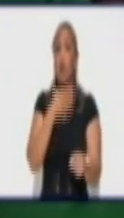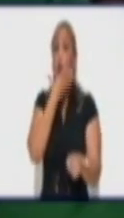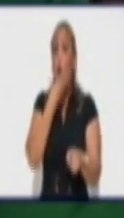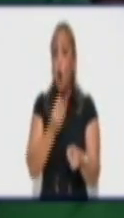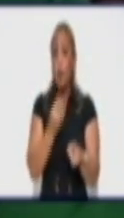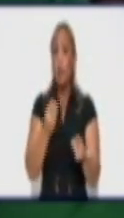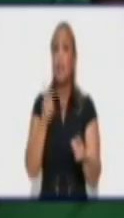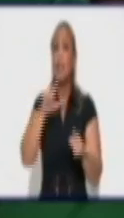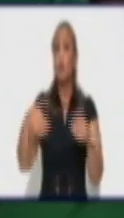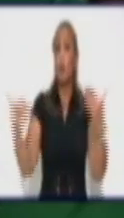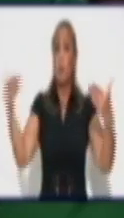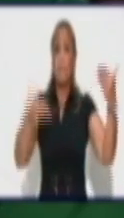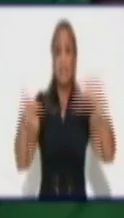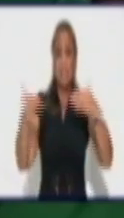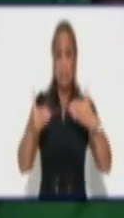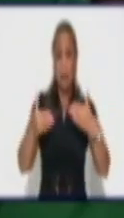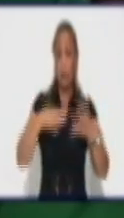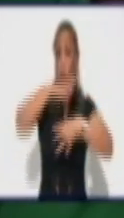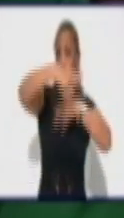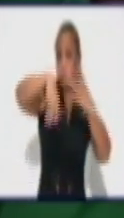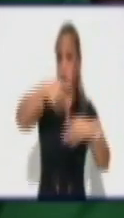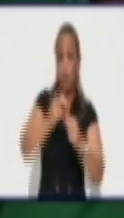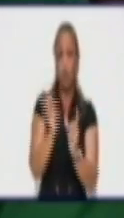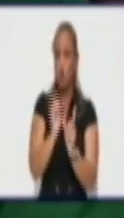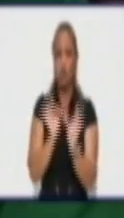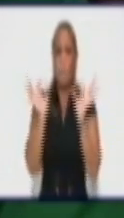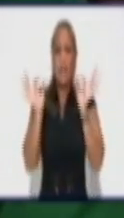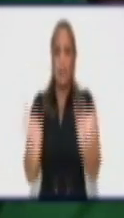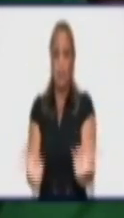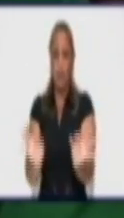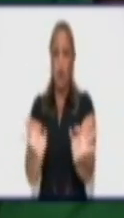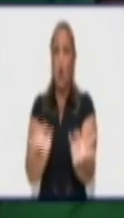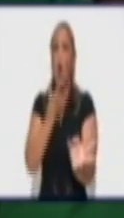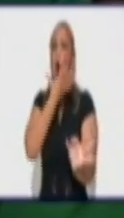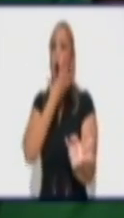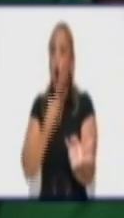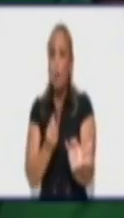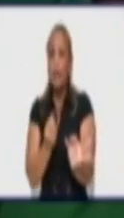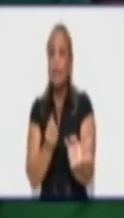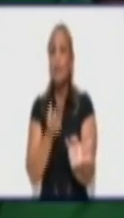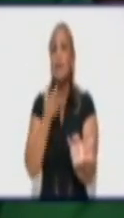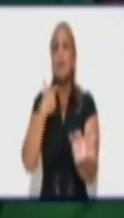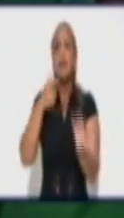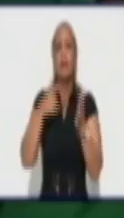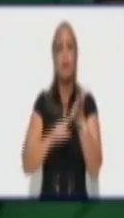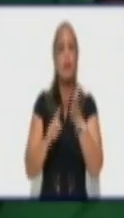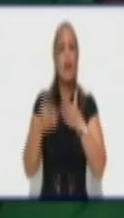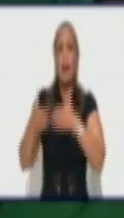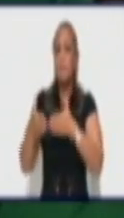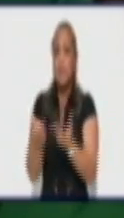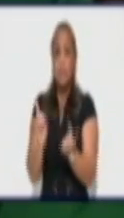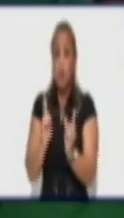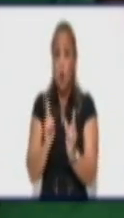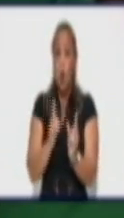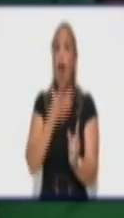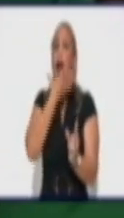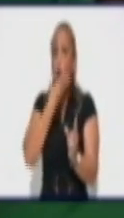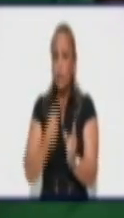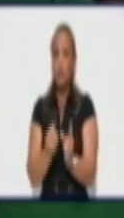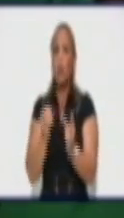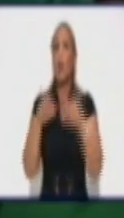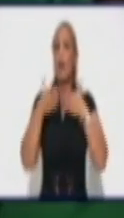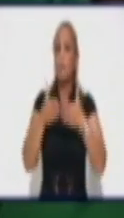estuvieron participando en esos disturbios no son los verdaderos jóvenes granmenses. Yo creo que la juventud granmense son aquellos jóvenes que hoy nos